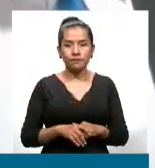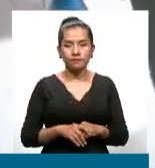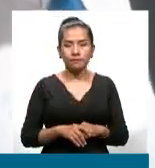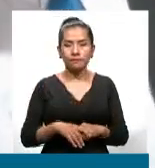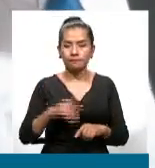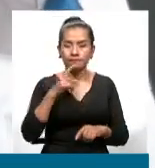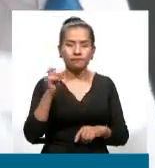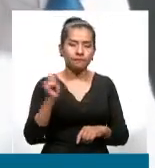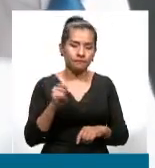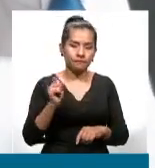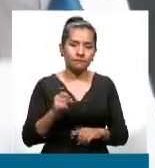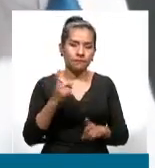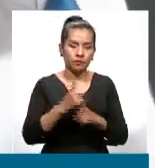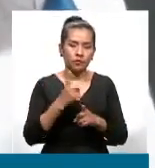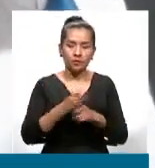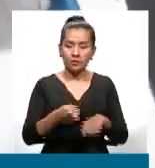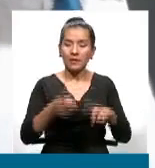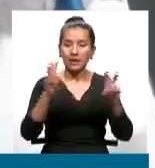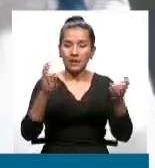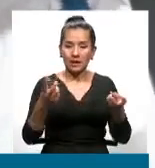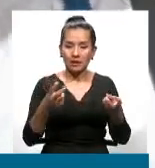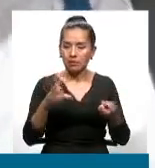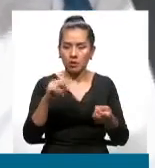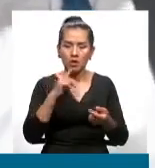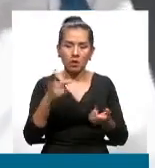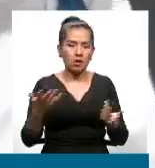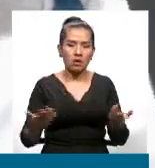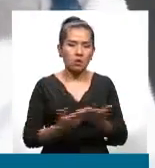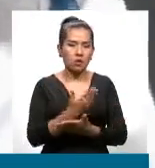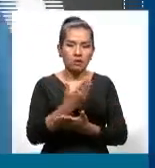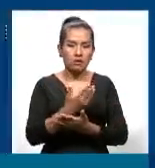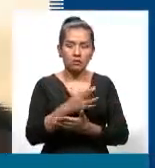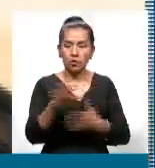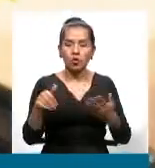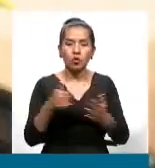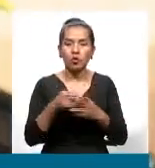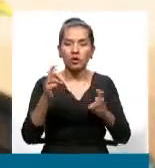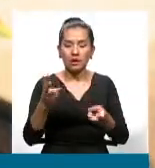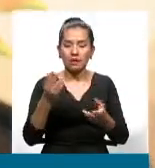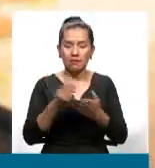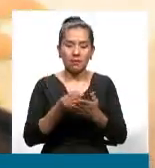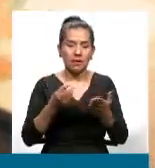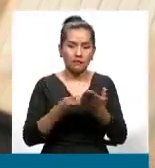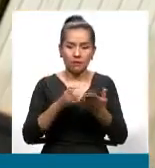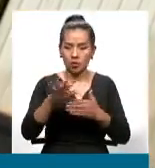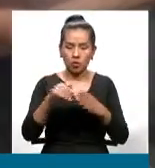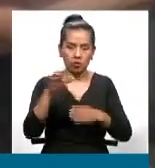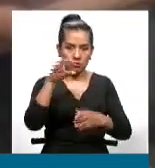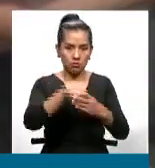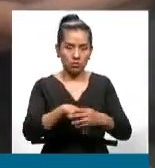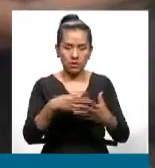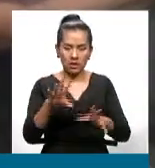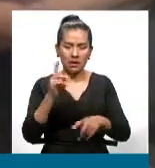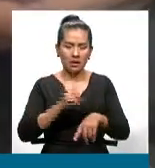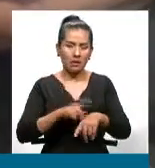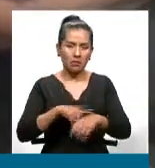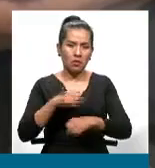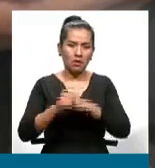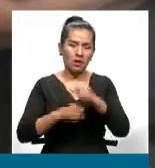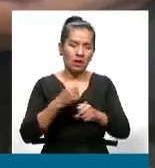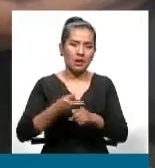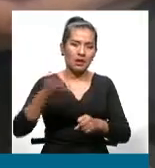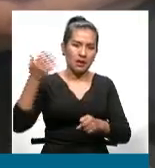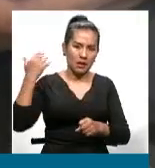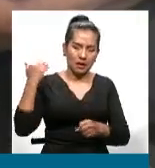Bueno, efectivamente, ¿no? Y esto no es algo nuevo. sea, el FMI ya desde varias gestiones atrás, bueno, hay dos